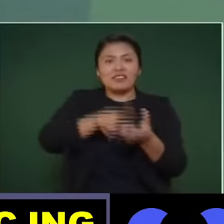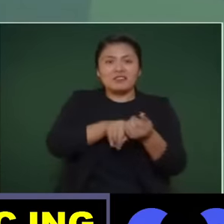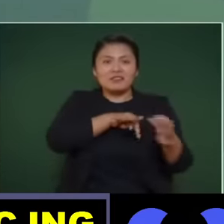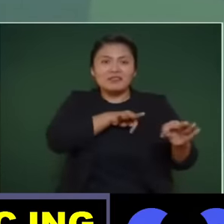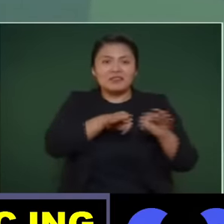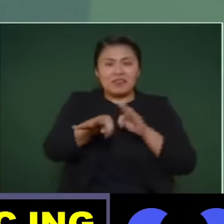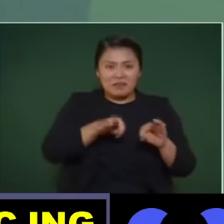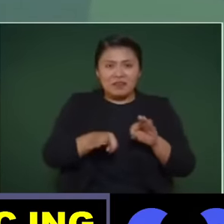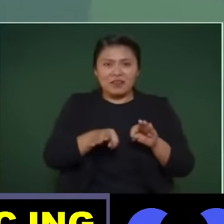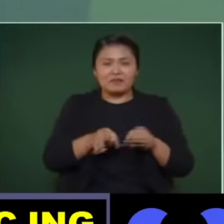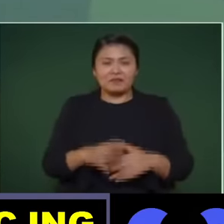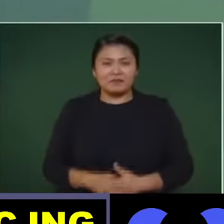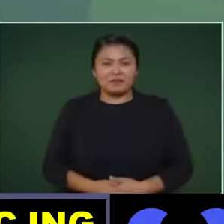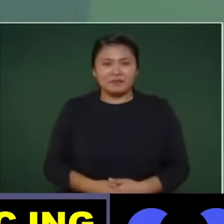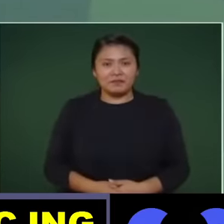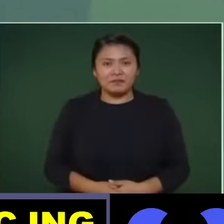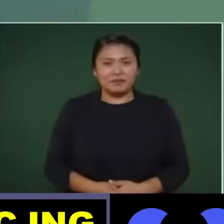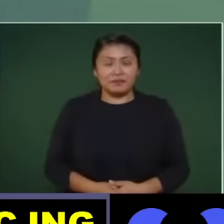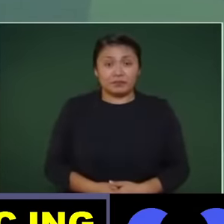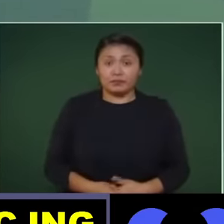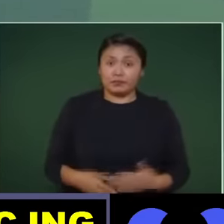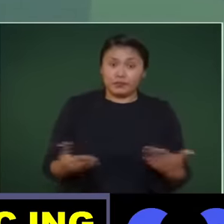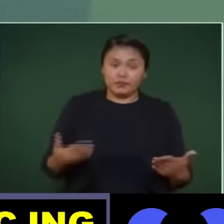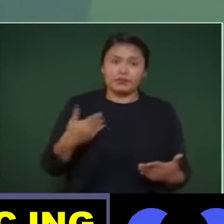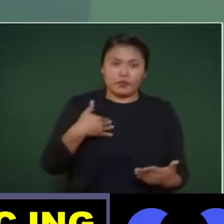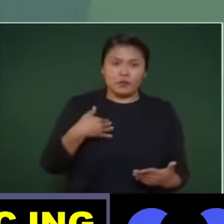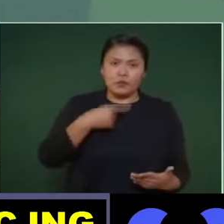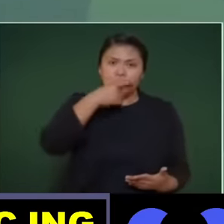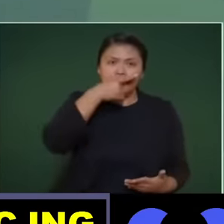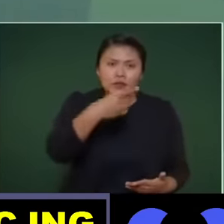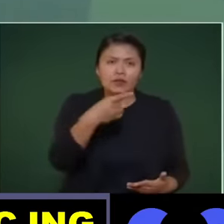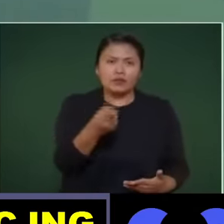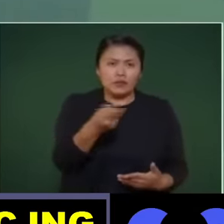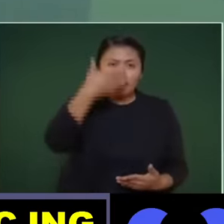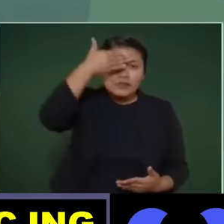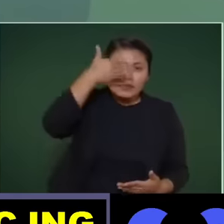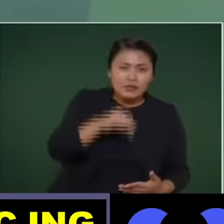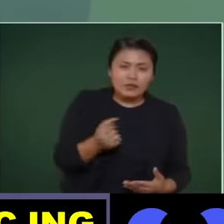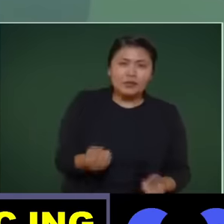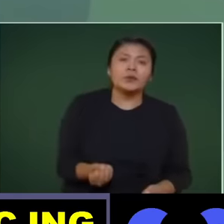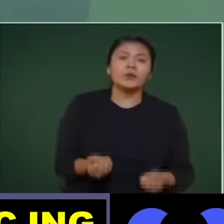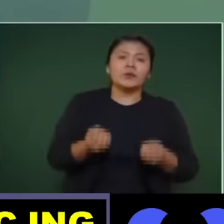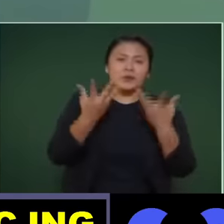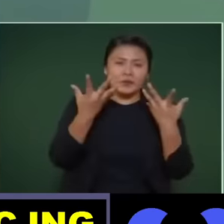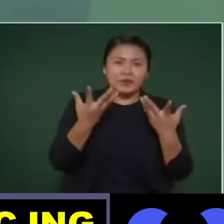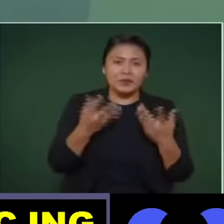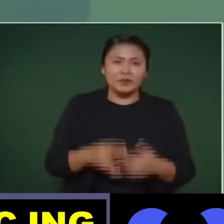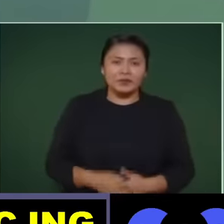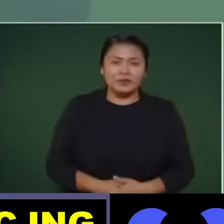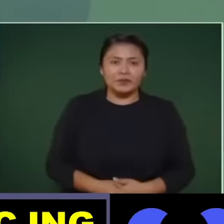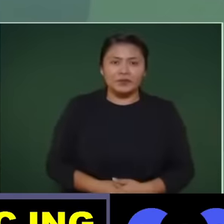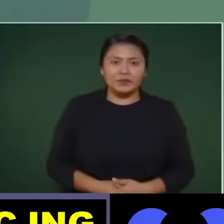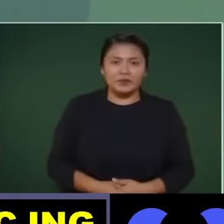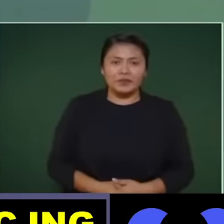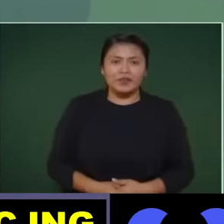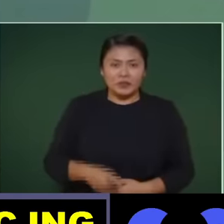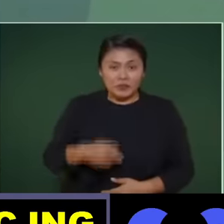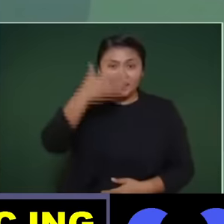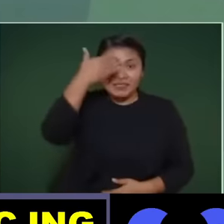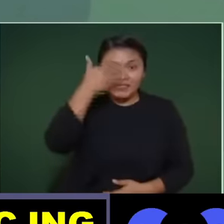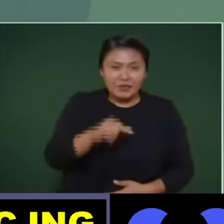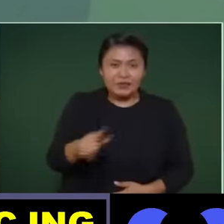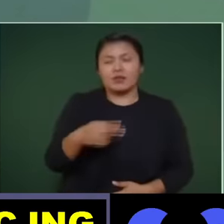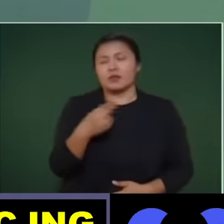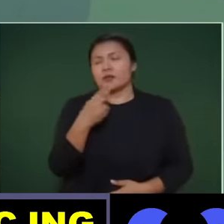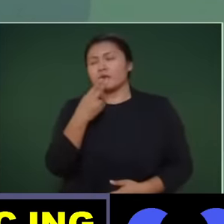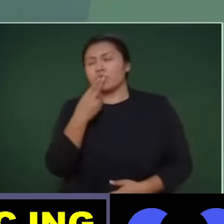Bueno, les voy a decir, ¿saben cuánto ha significado de